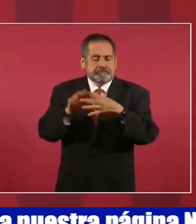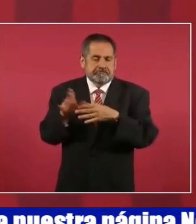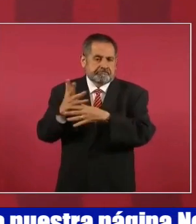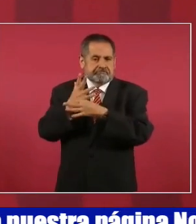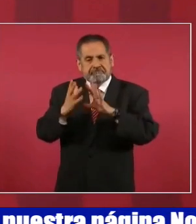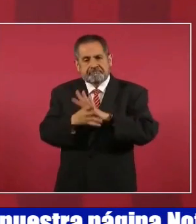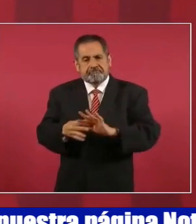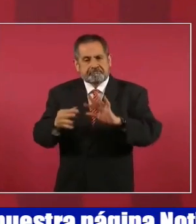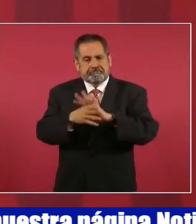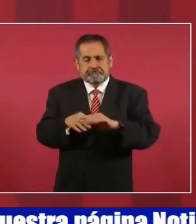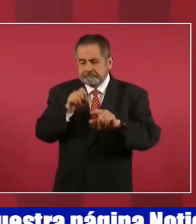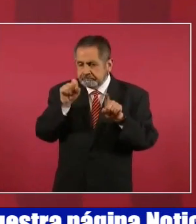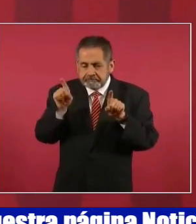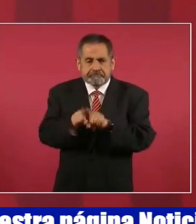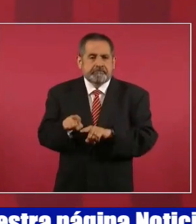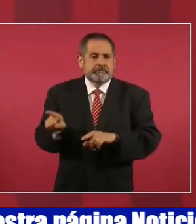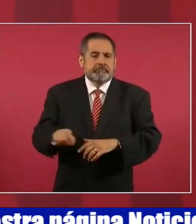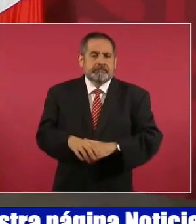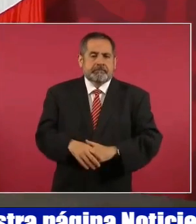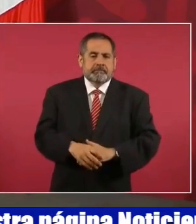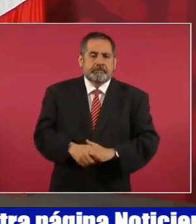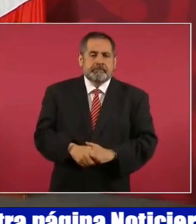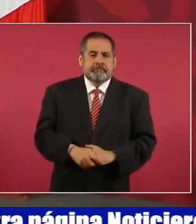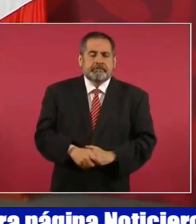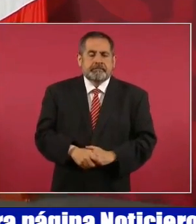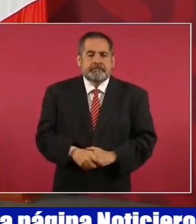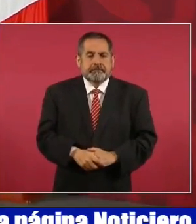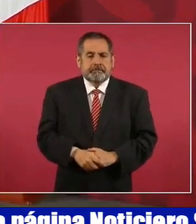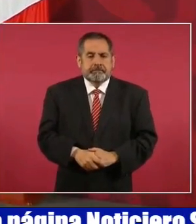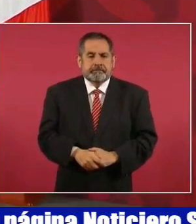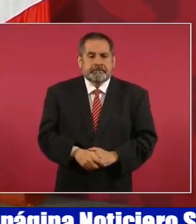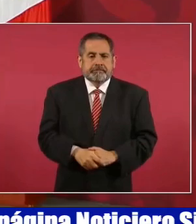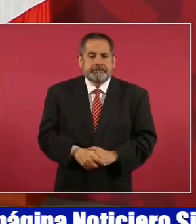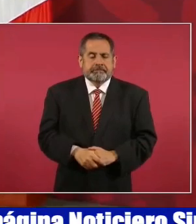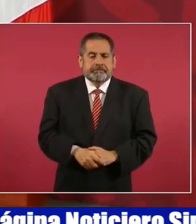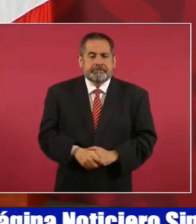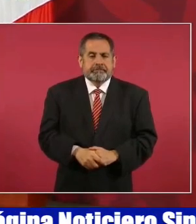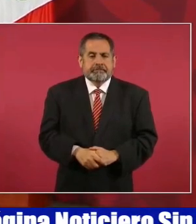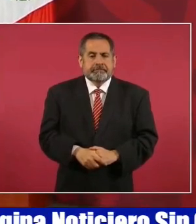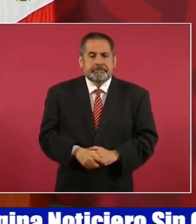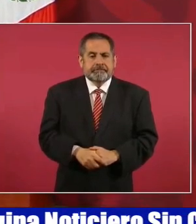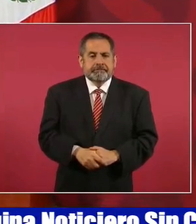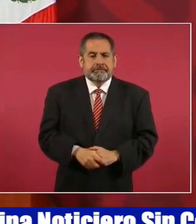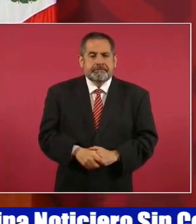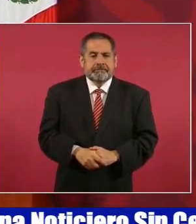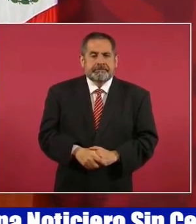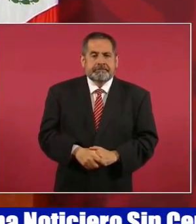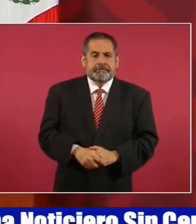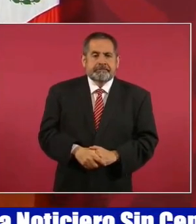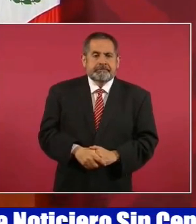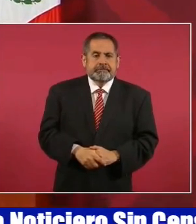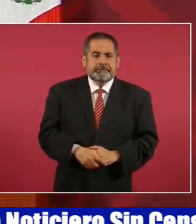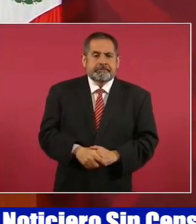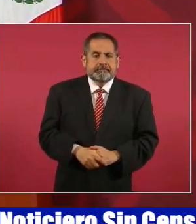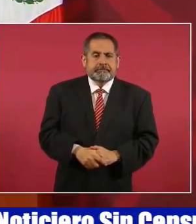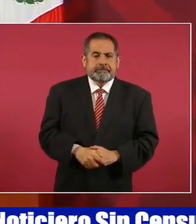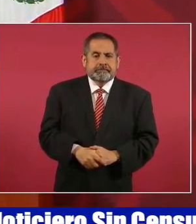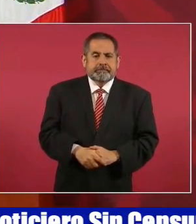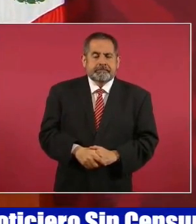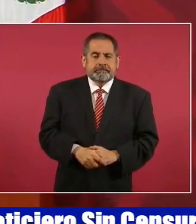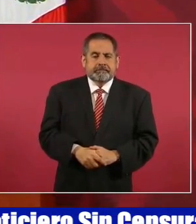cómo se ha